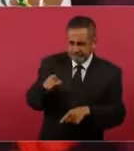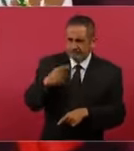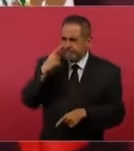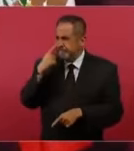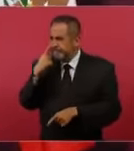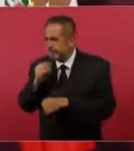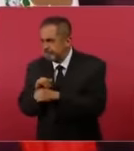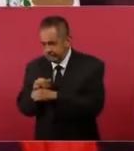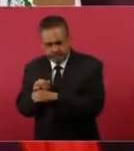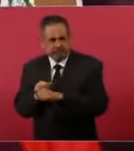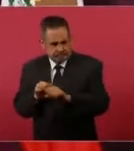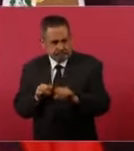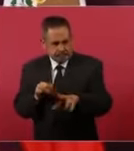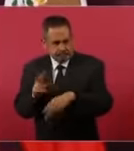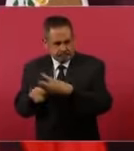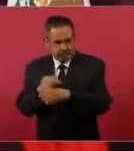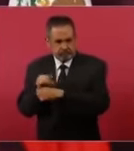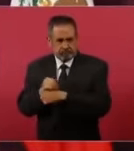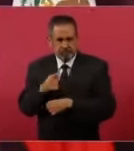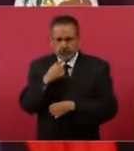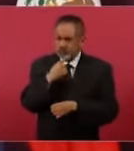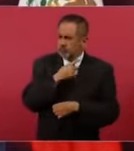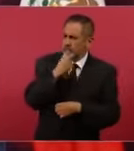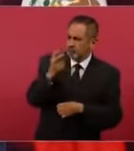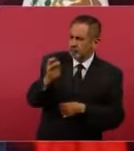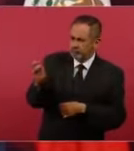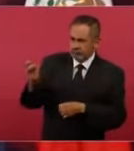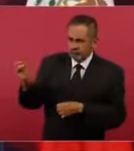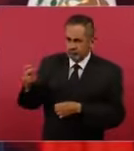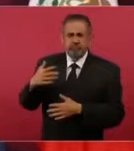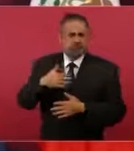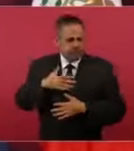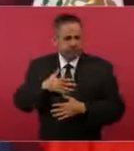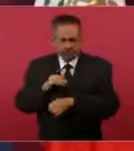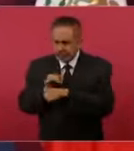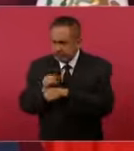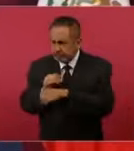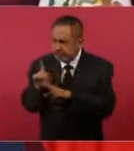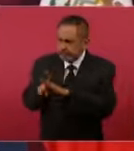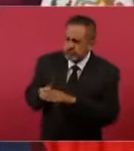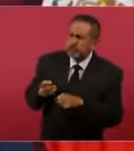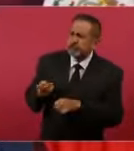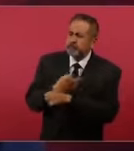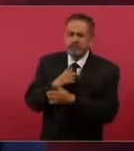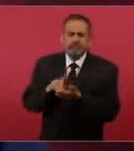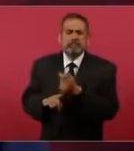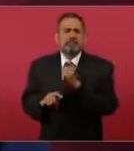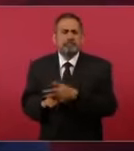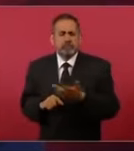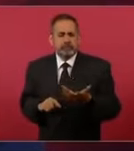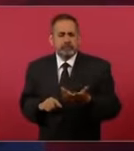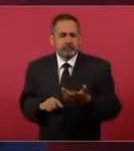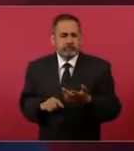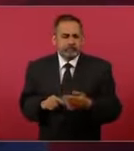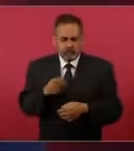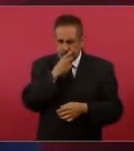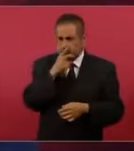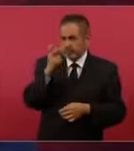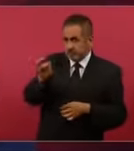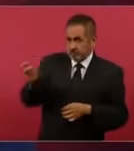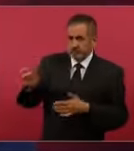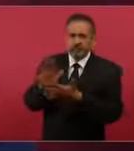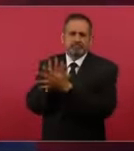que están siendo señalados como cómplices